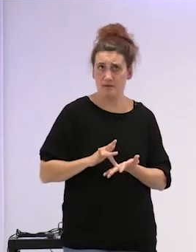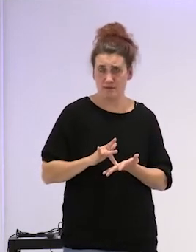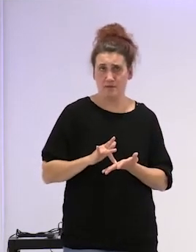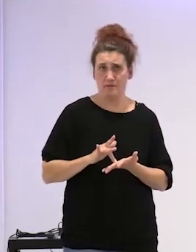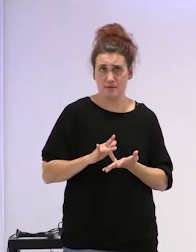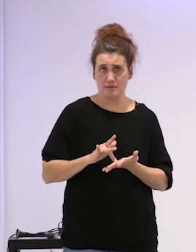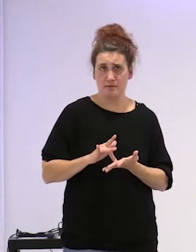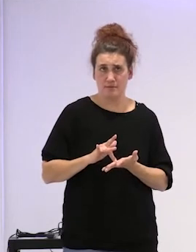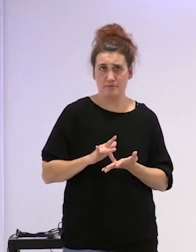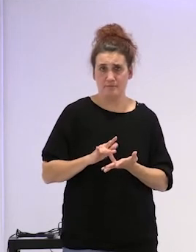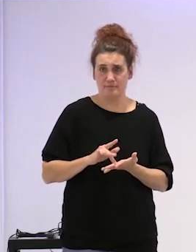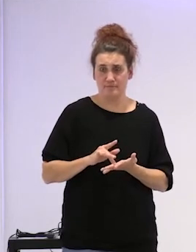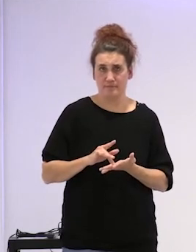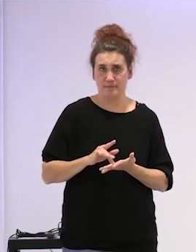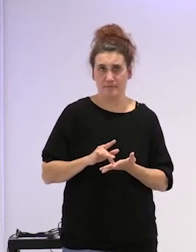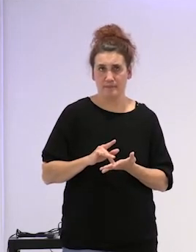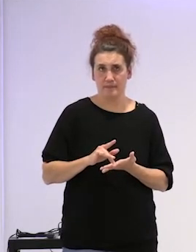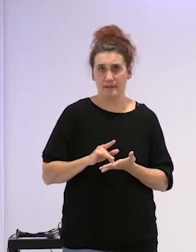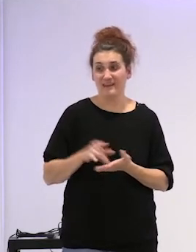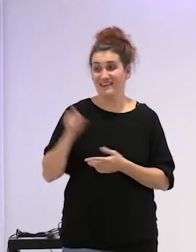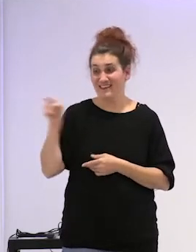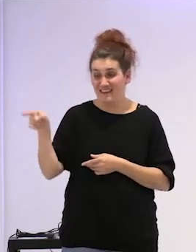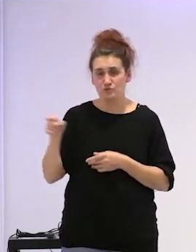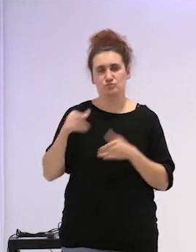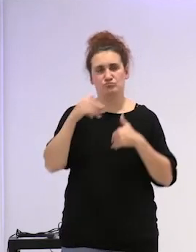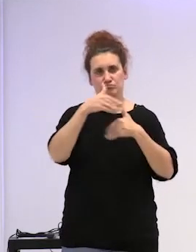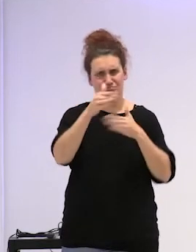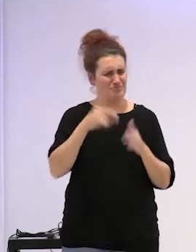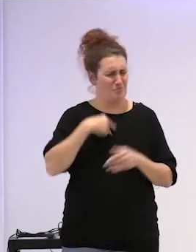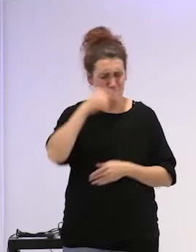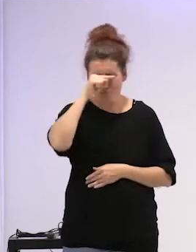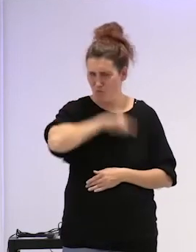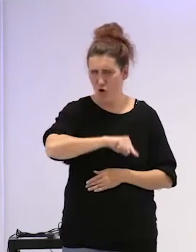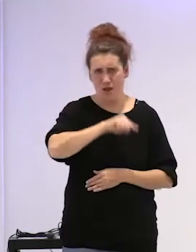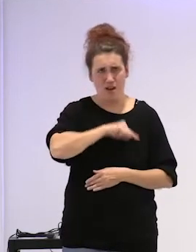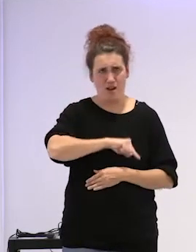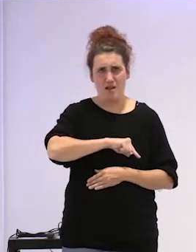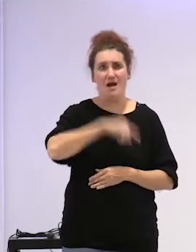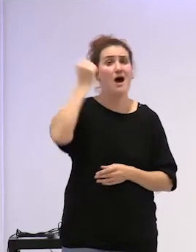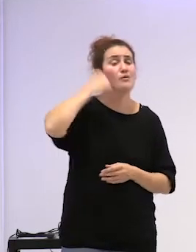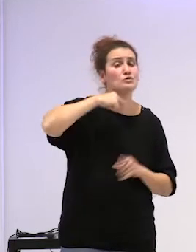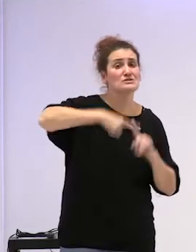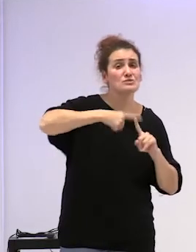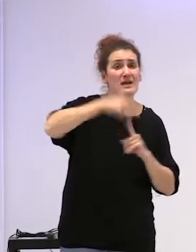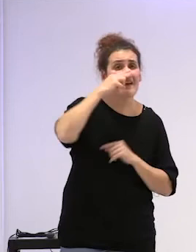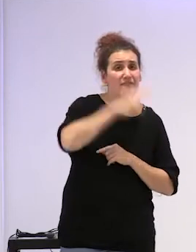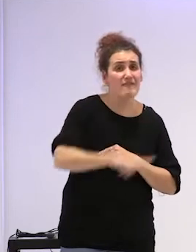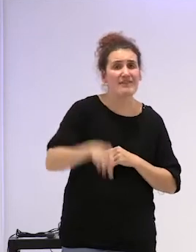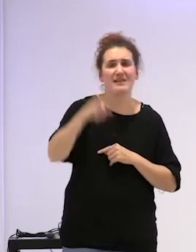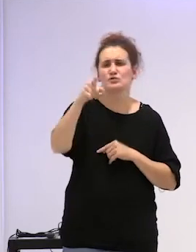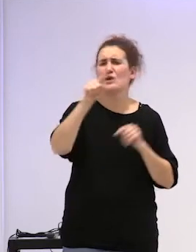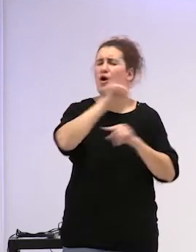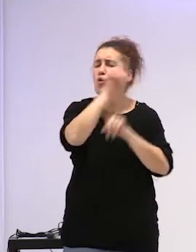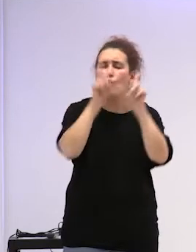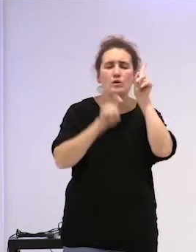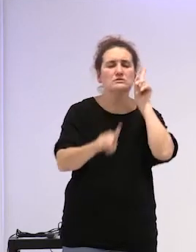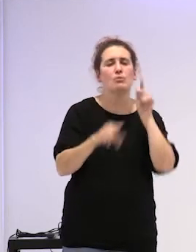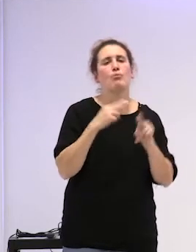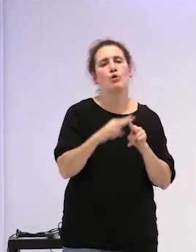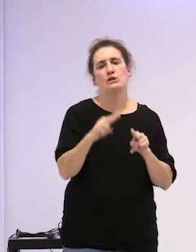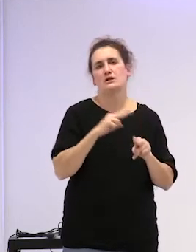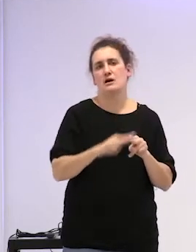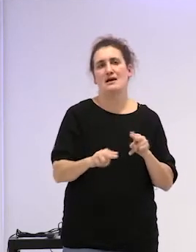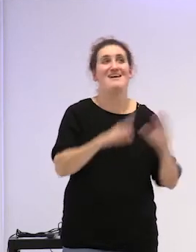y eso es una visión exclusivamente moral no los abusos sexuales de la infancia es una cuestión política que